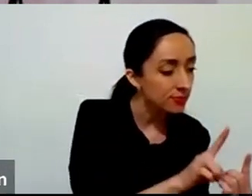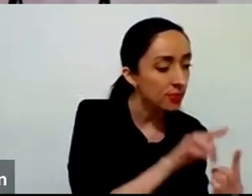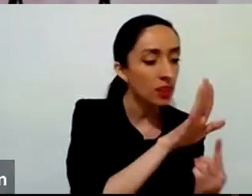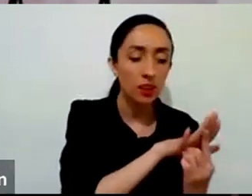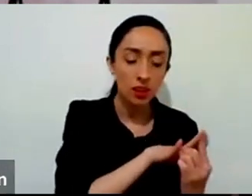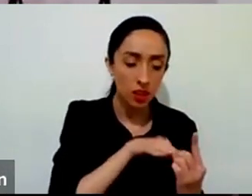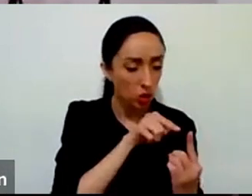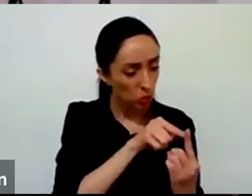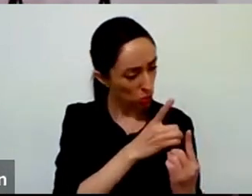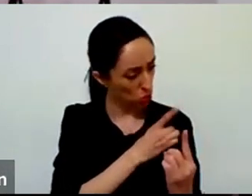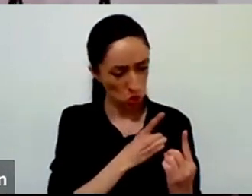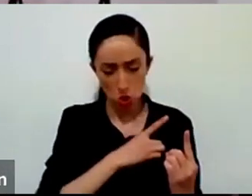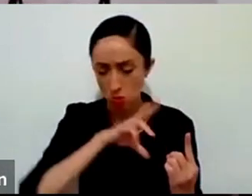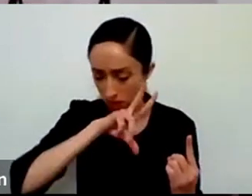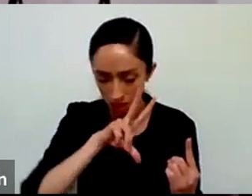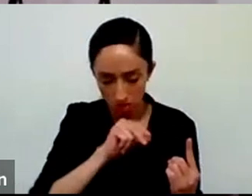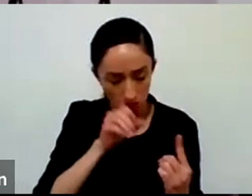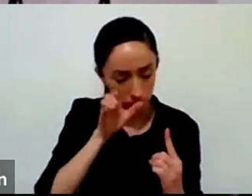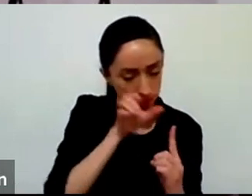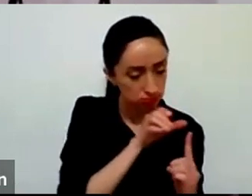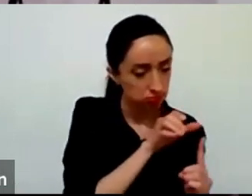permíteme cargar esto contigo